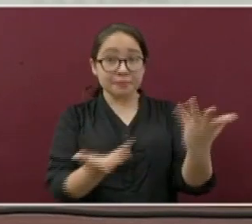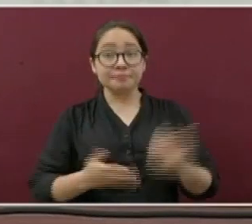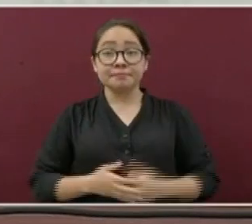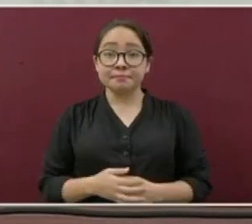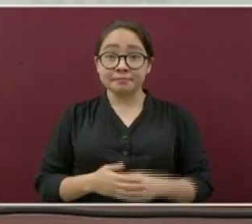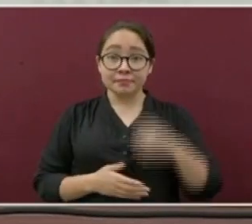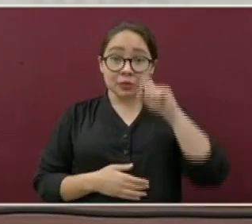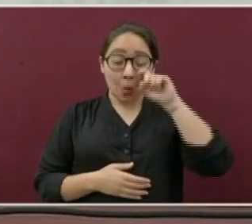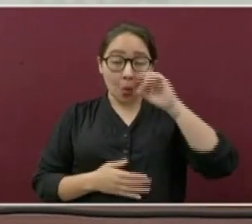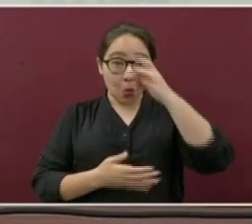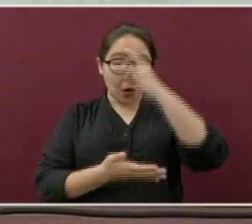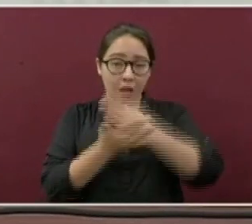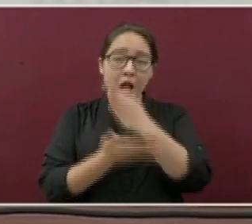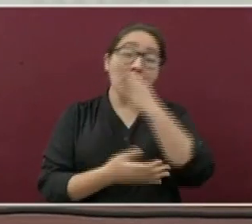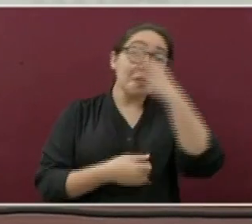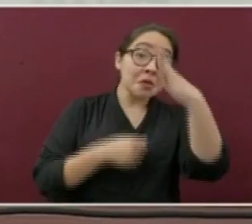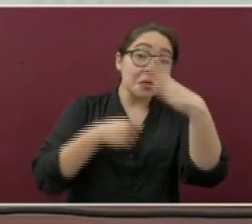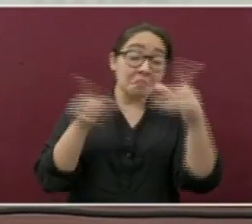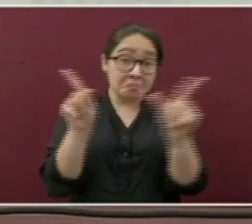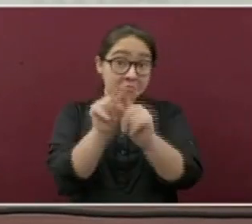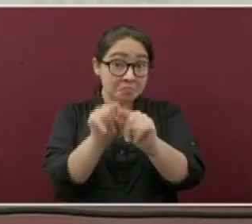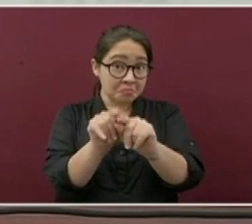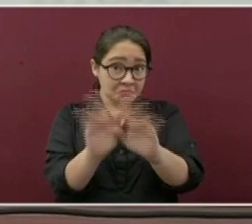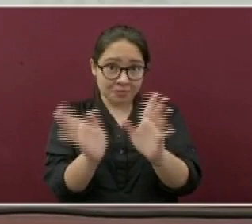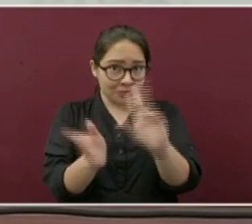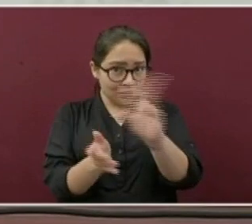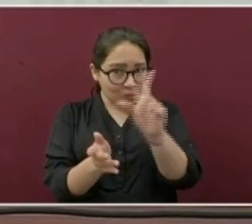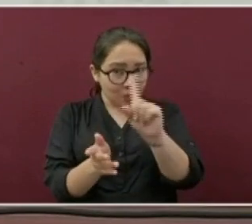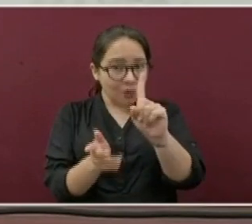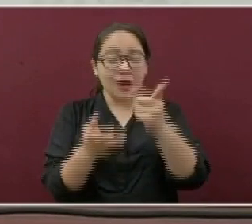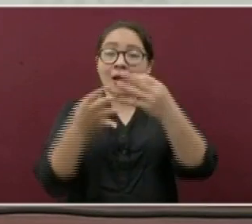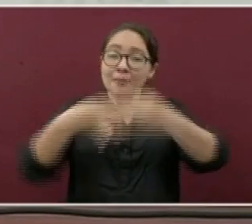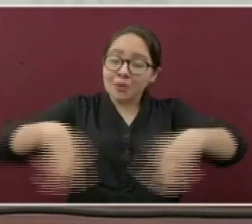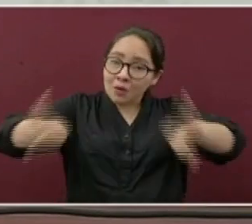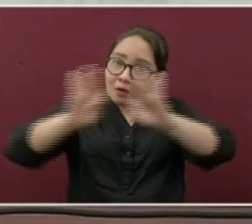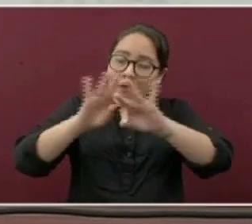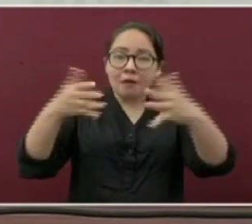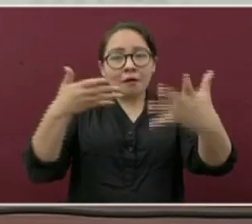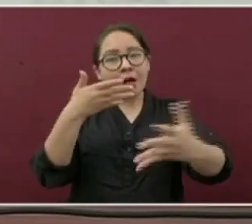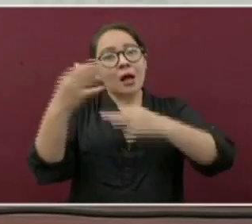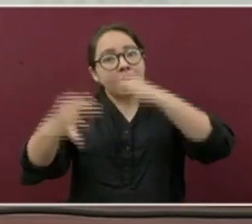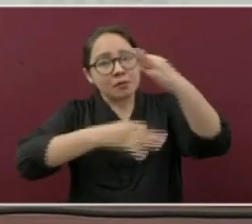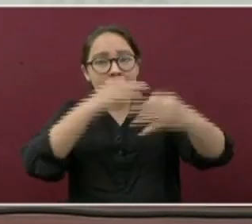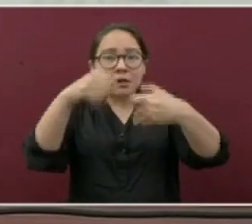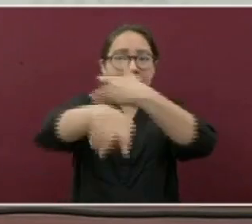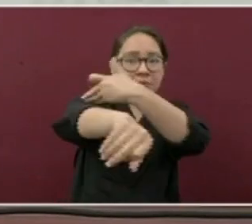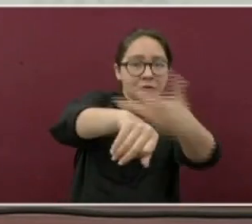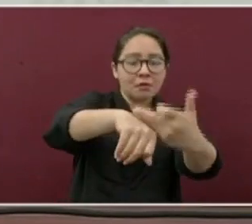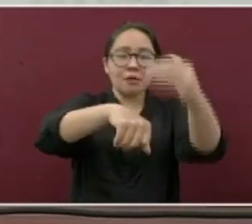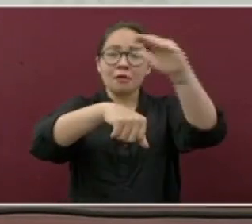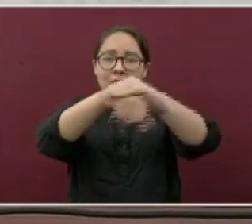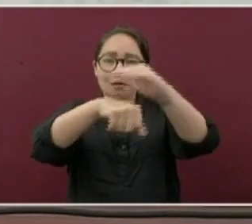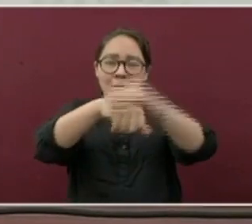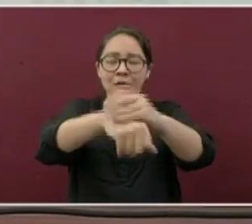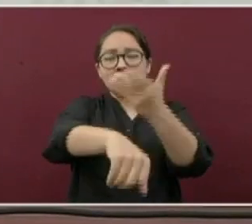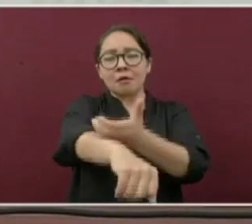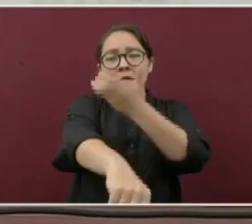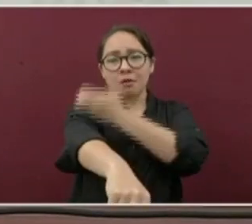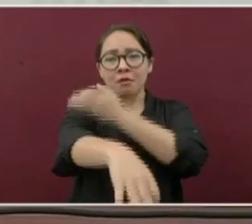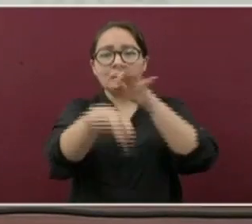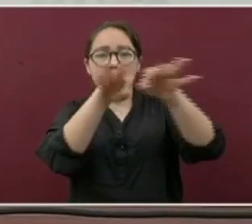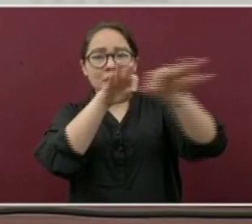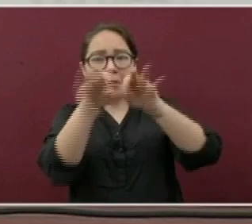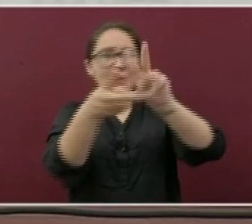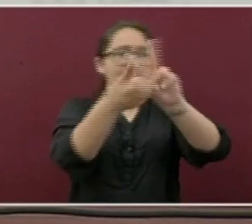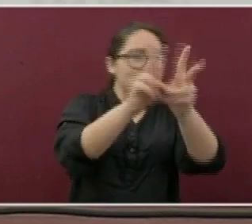No sólo para que se enteren, lo más importante, difúndanlo entre sus familiares, amigos, compañeros de trabajo,